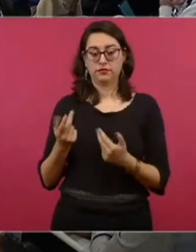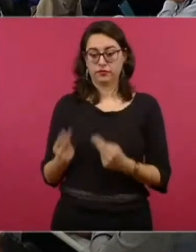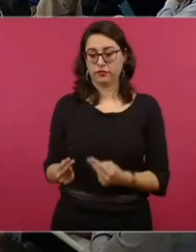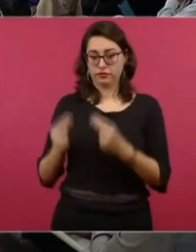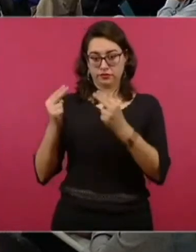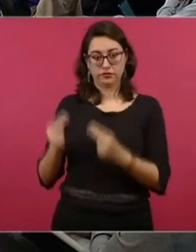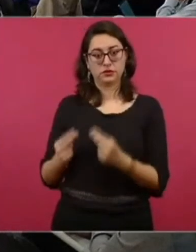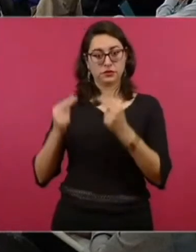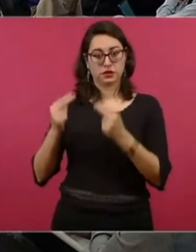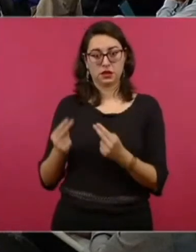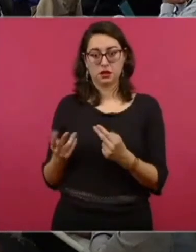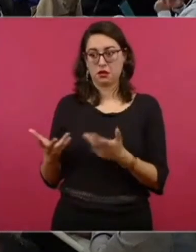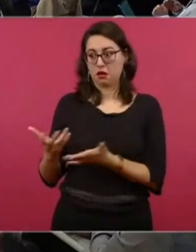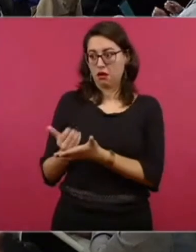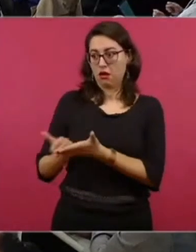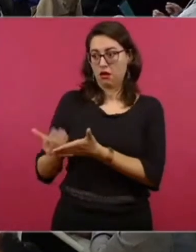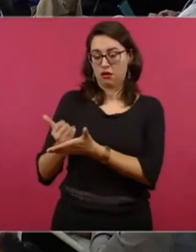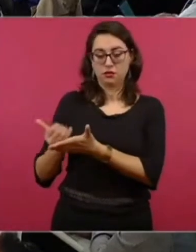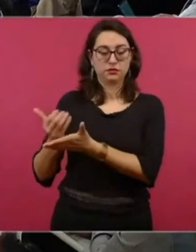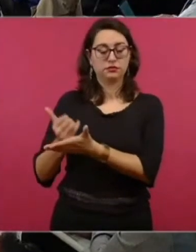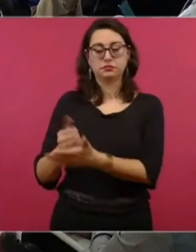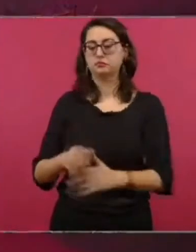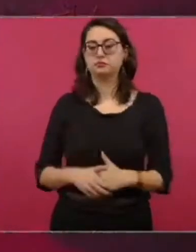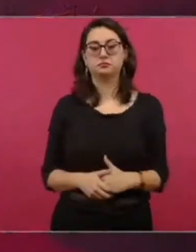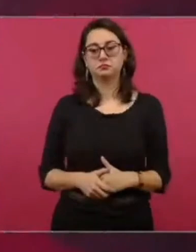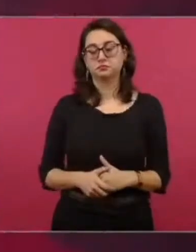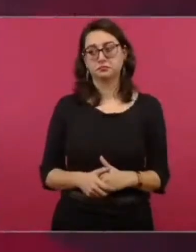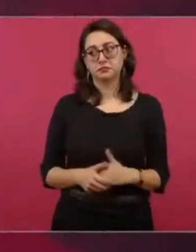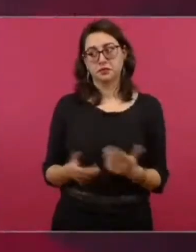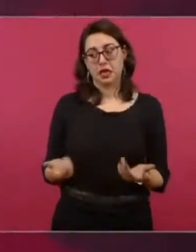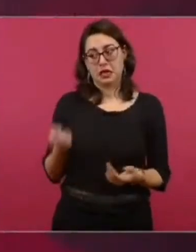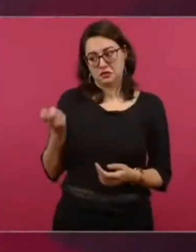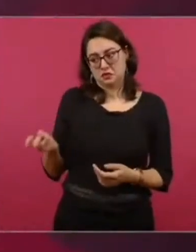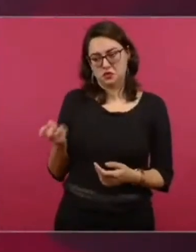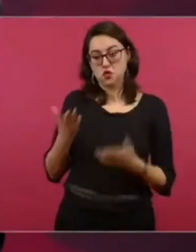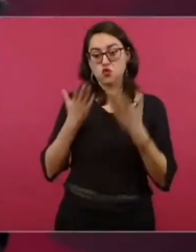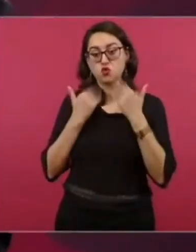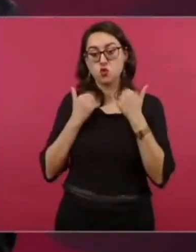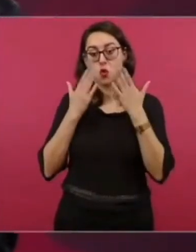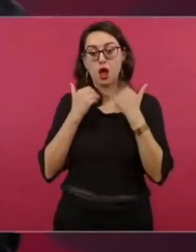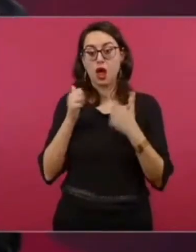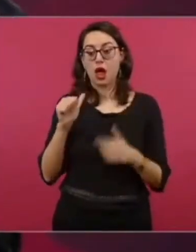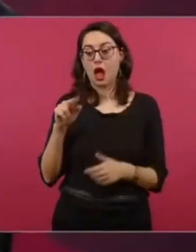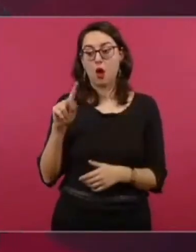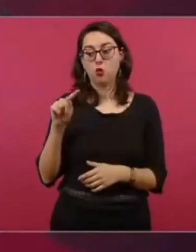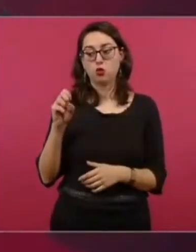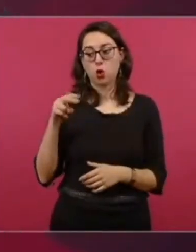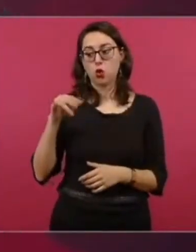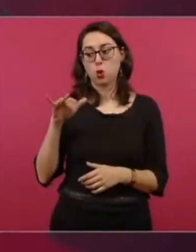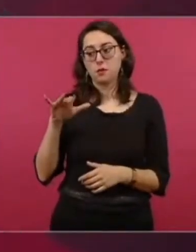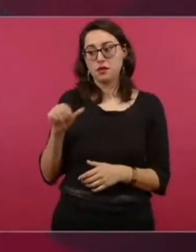Entonces, sí, ejercicio pleno en la autonomía. Es como la libertad de expresión.